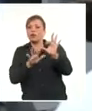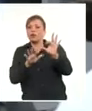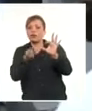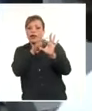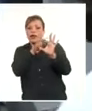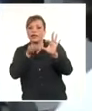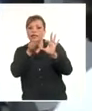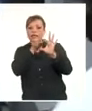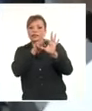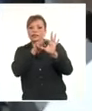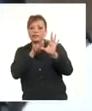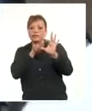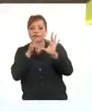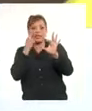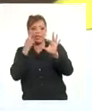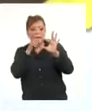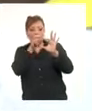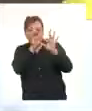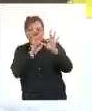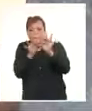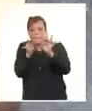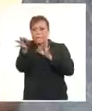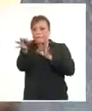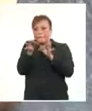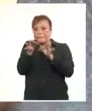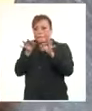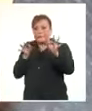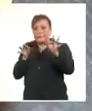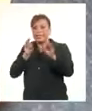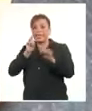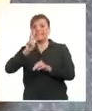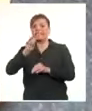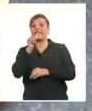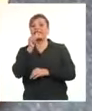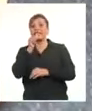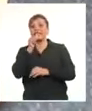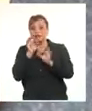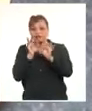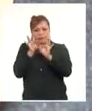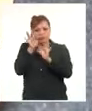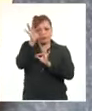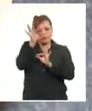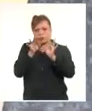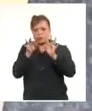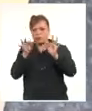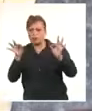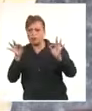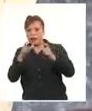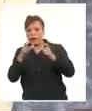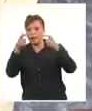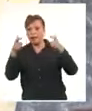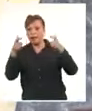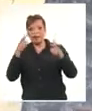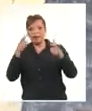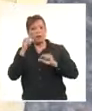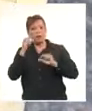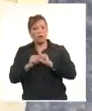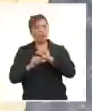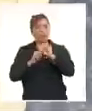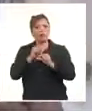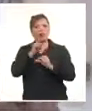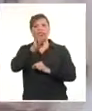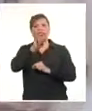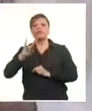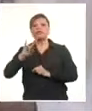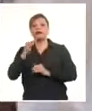se le mide después en 3D, se le mide la esfericidad y según se le va haciendo los pasos, que son 19